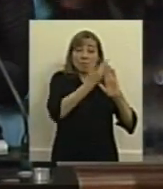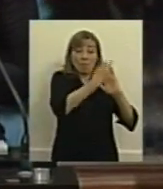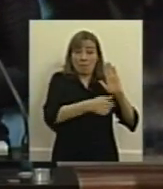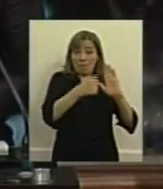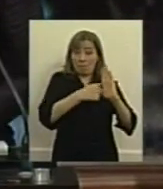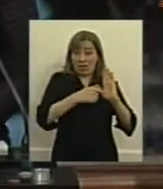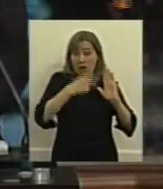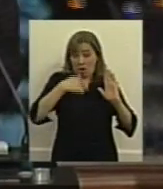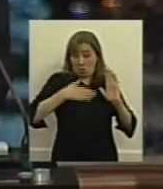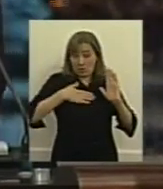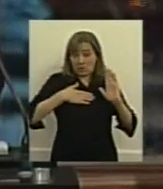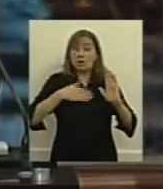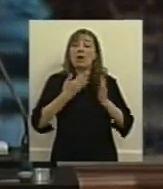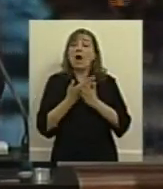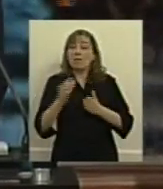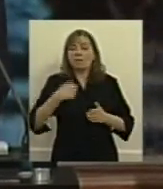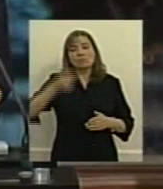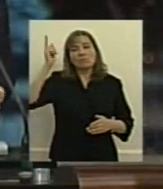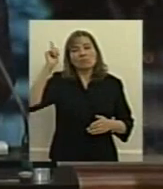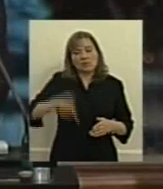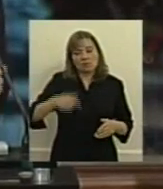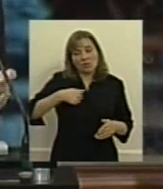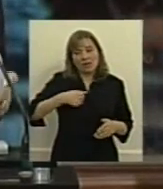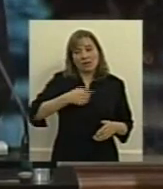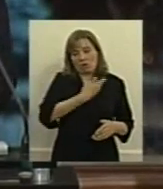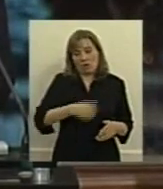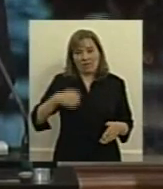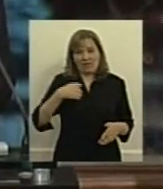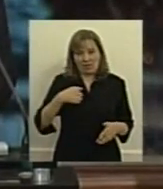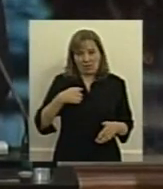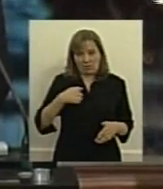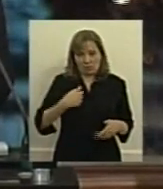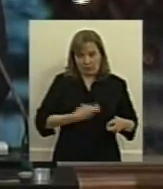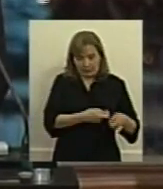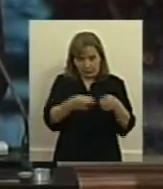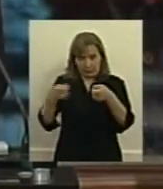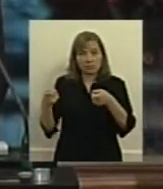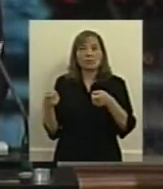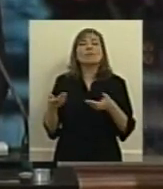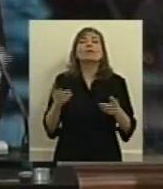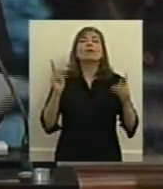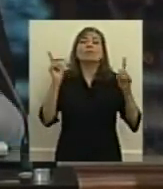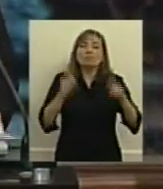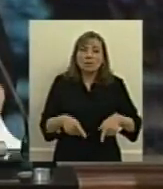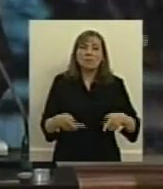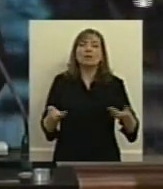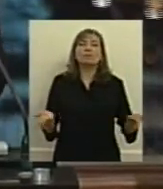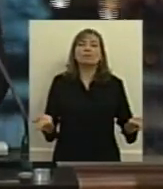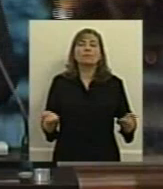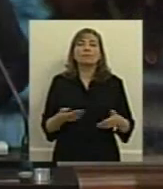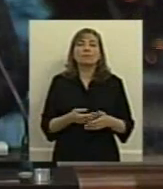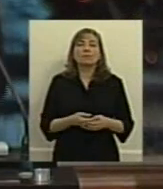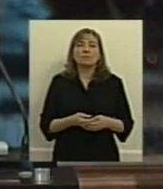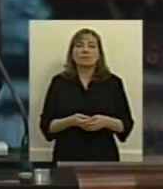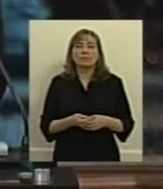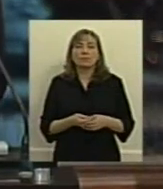políticas concretas tomadas por el poder ejecutivo también en lo